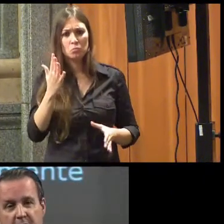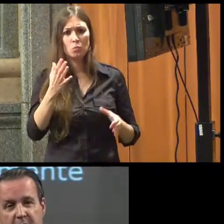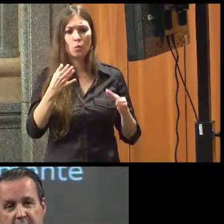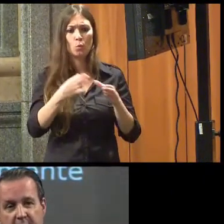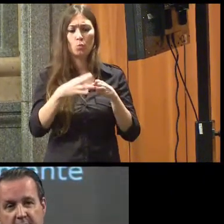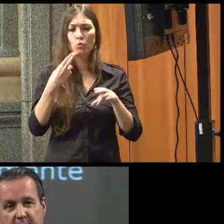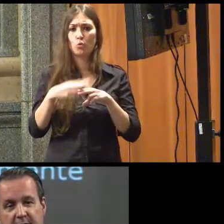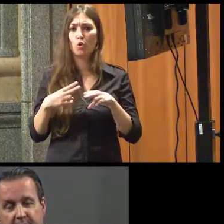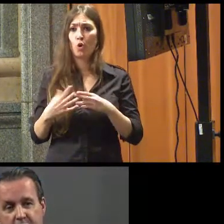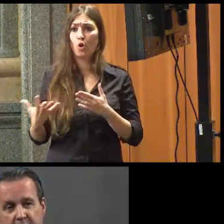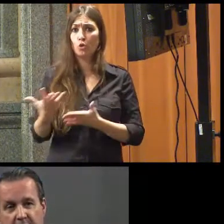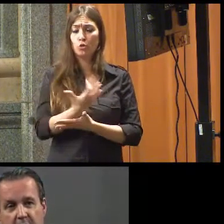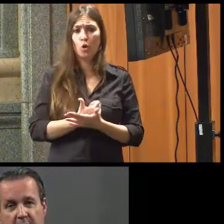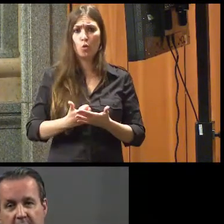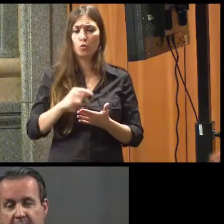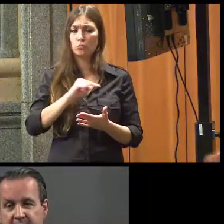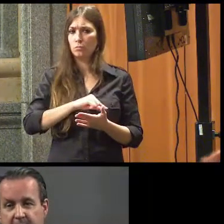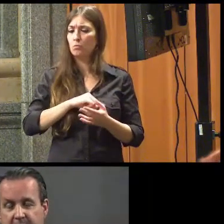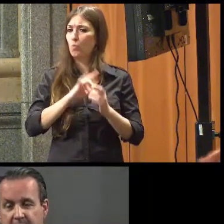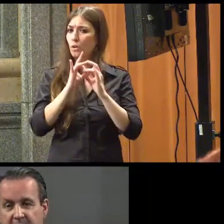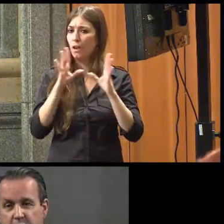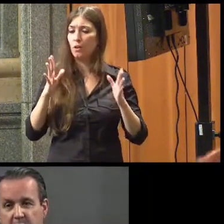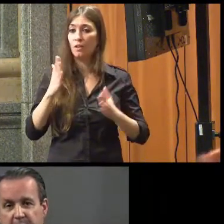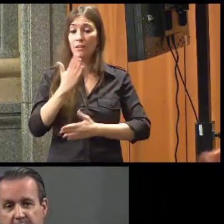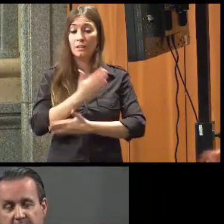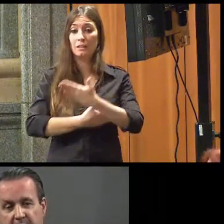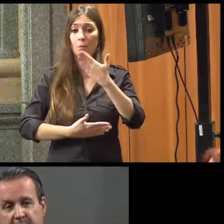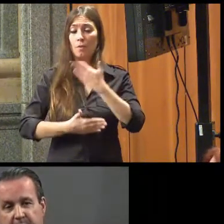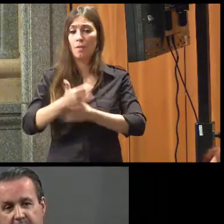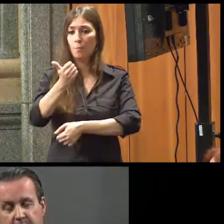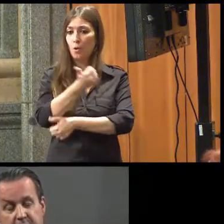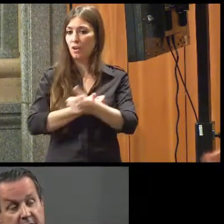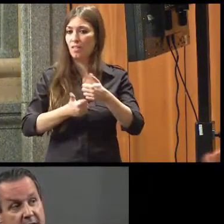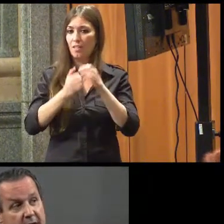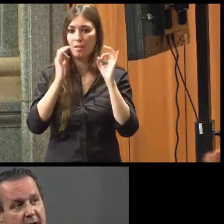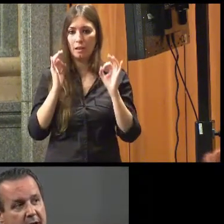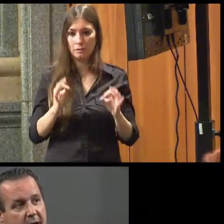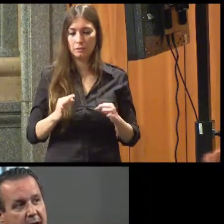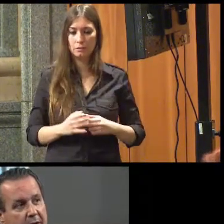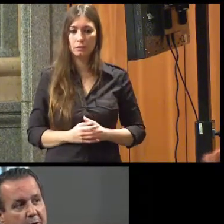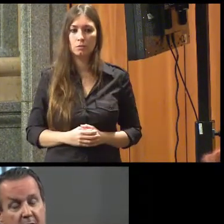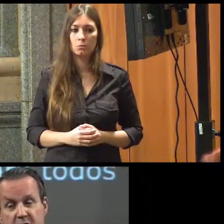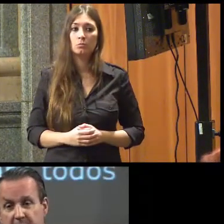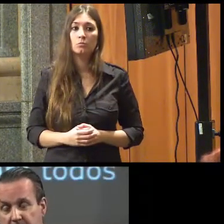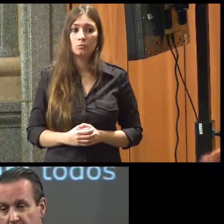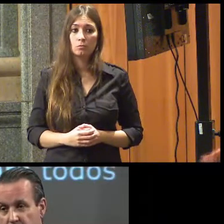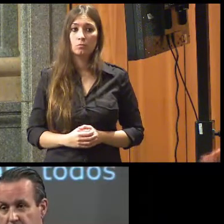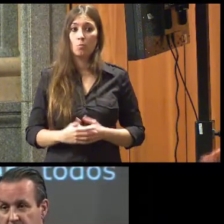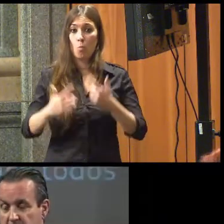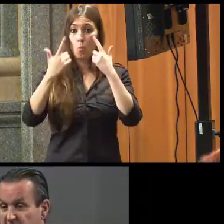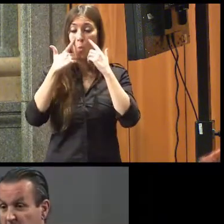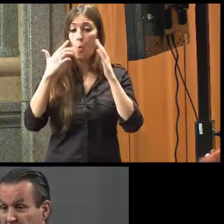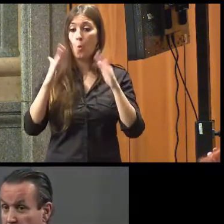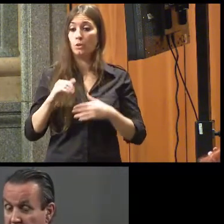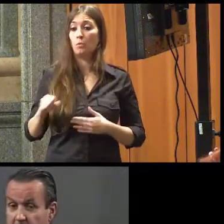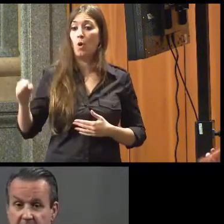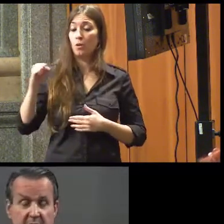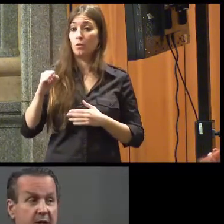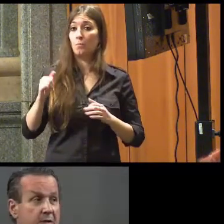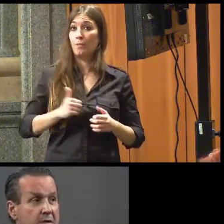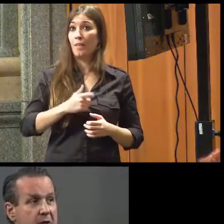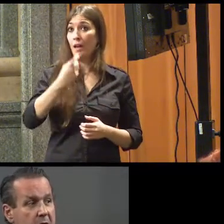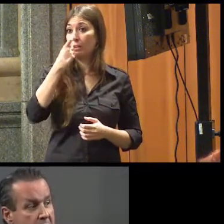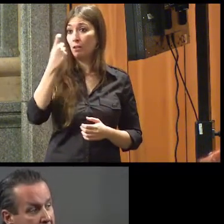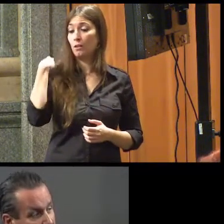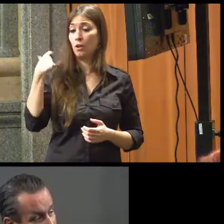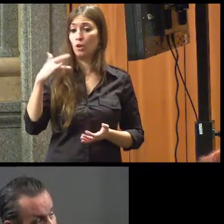políticos tenemos claro que la discapacidad es una prioridad para todos. Y todo lo que hemos avanzado en el último año, que es